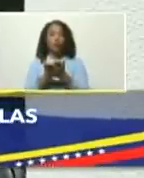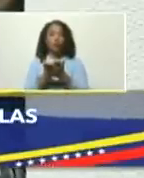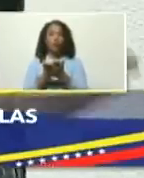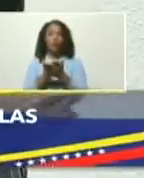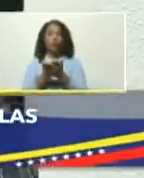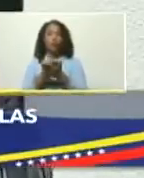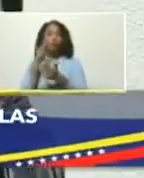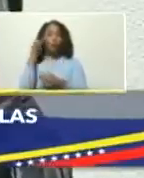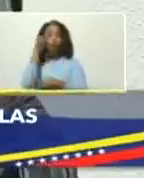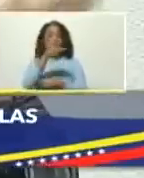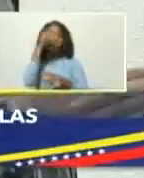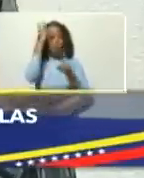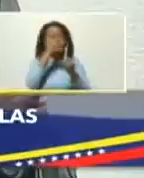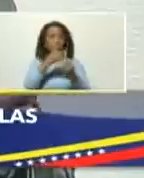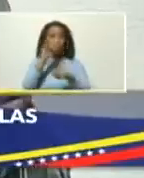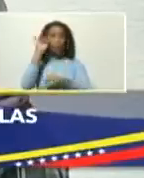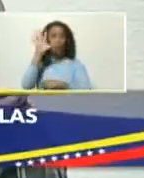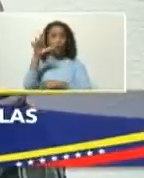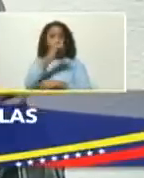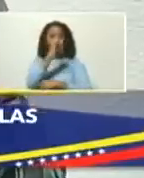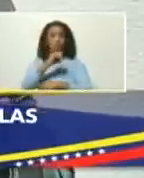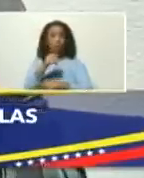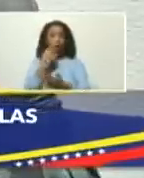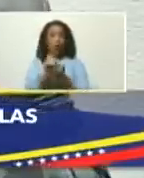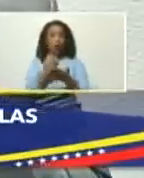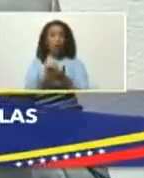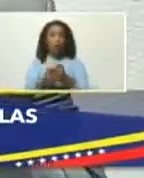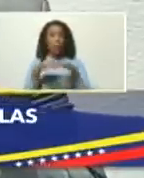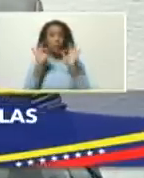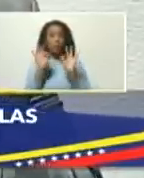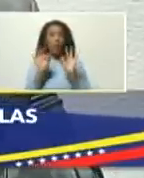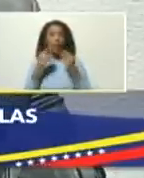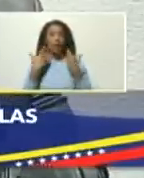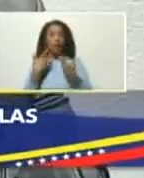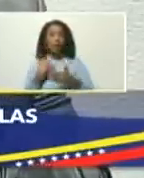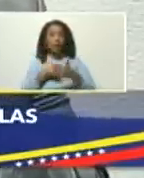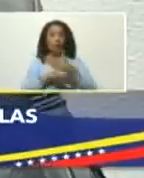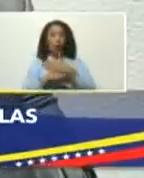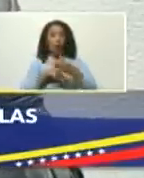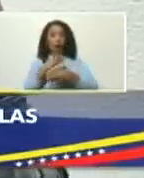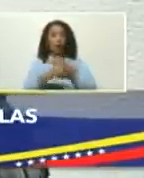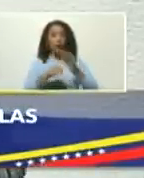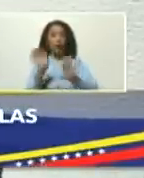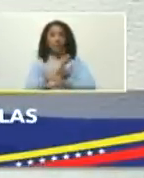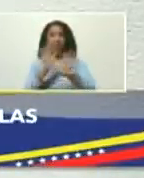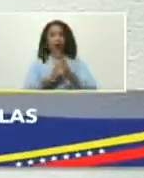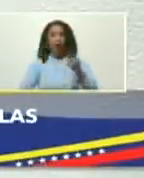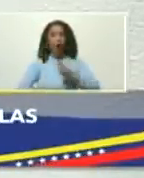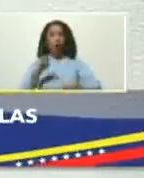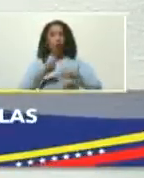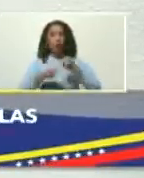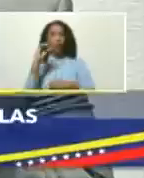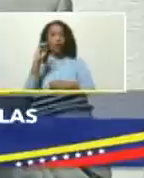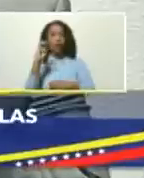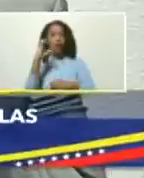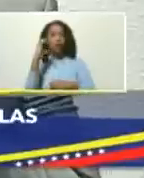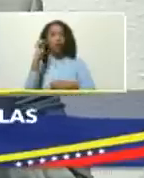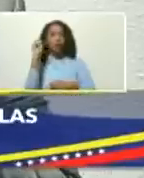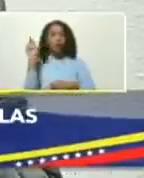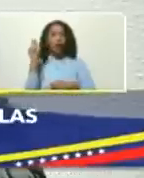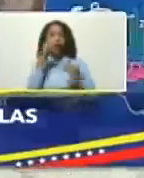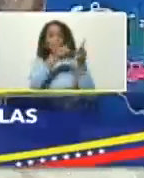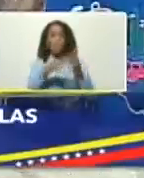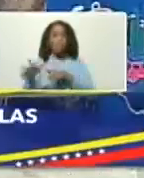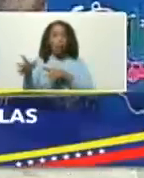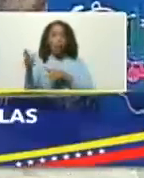visión y orientación suya esas cinco zonas económicas especiales que vamos a estar ya en la construcción del plan porque ahora es el